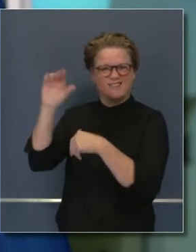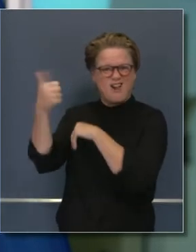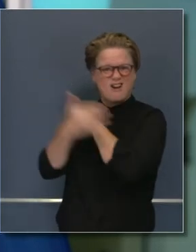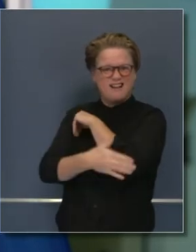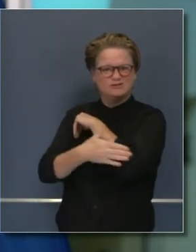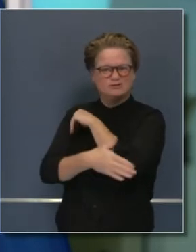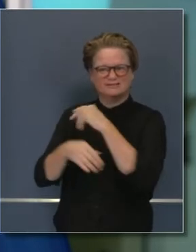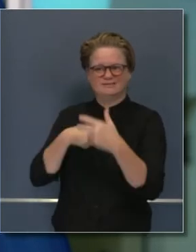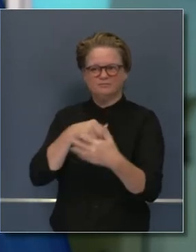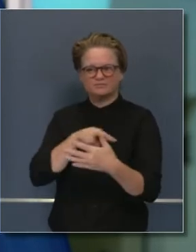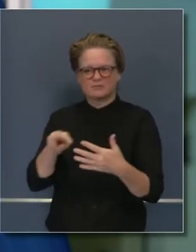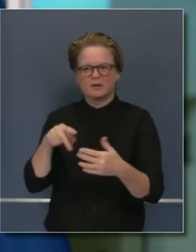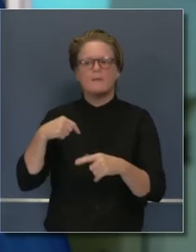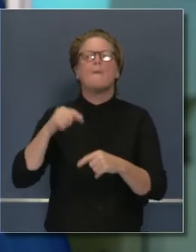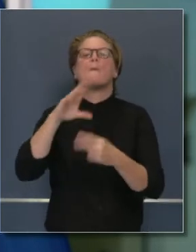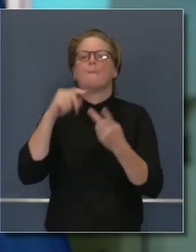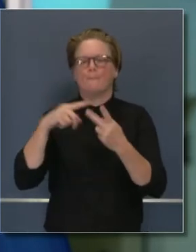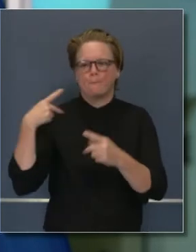estudio de Portugal.